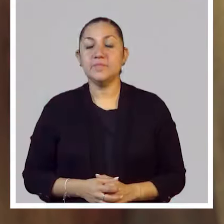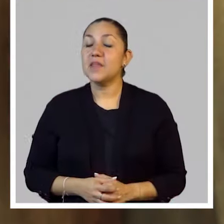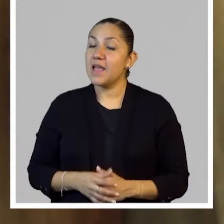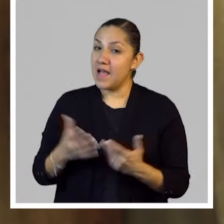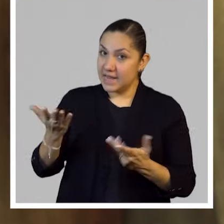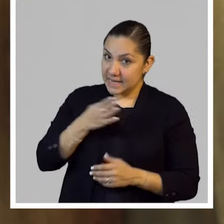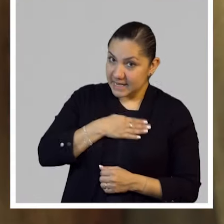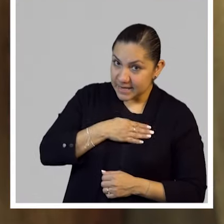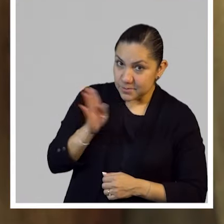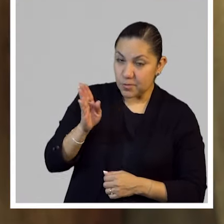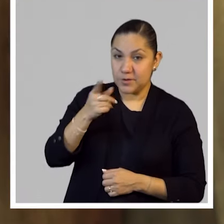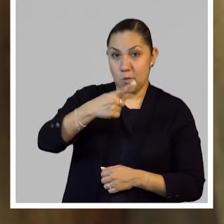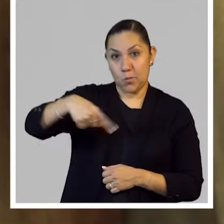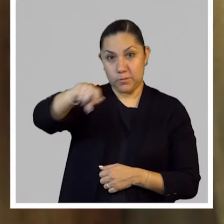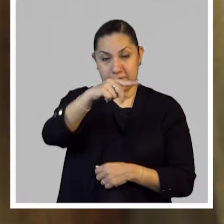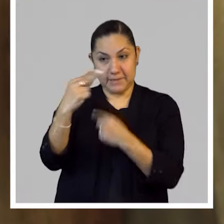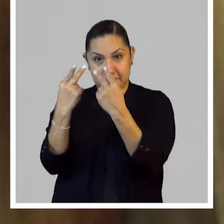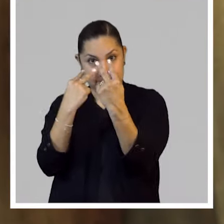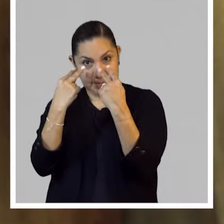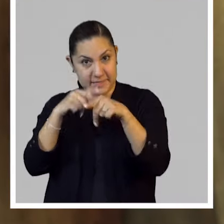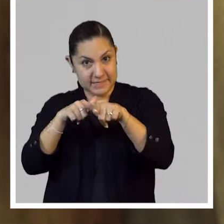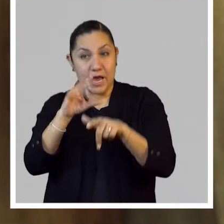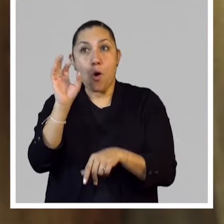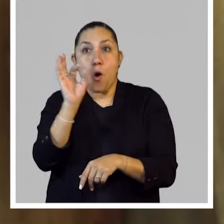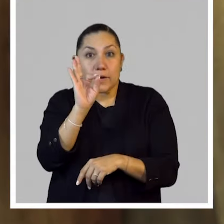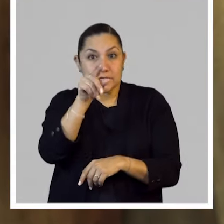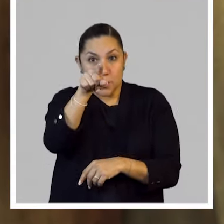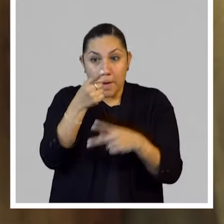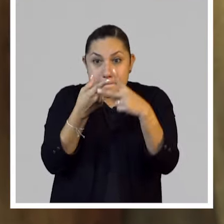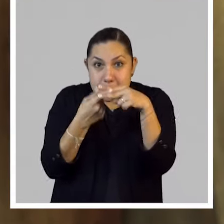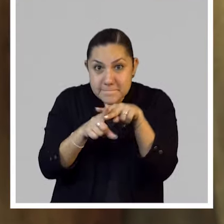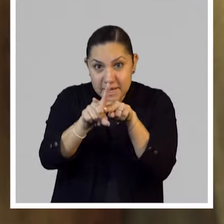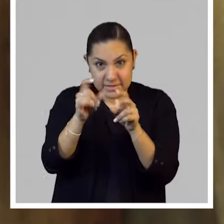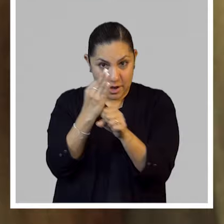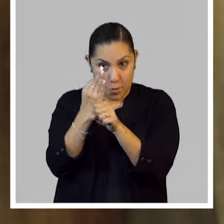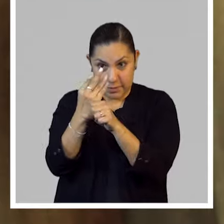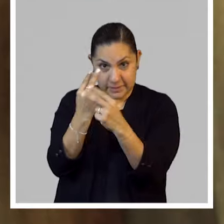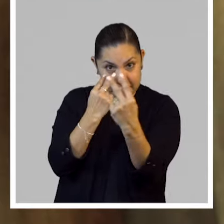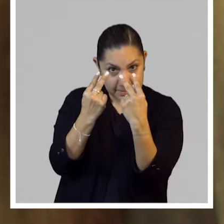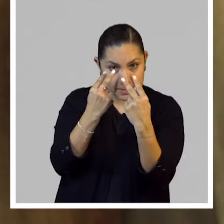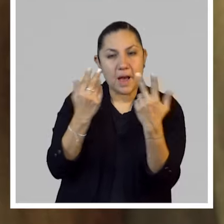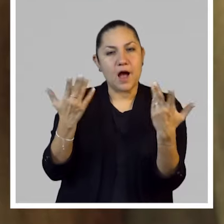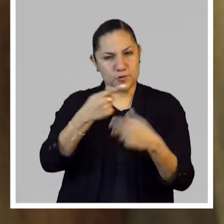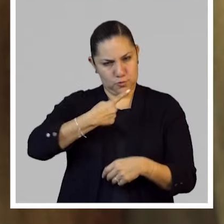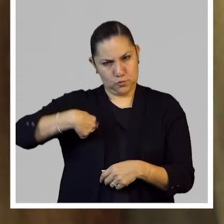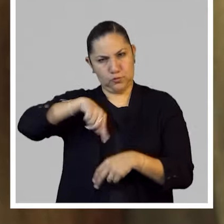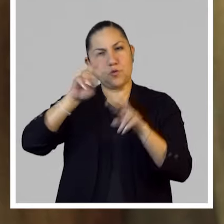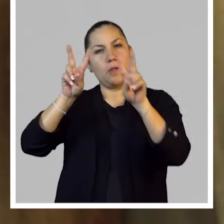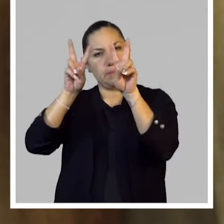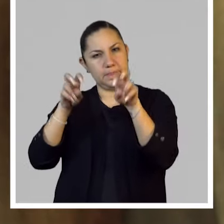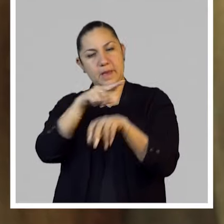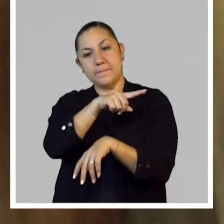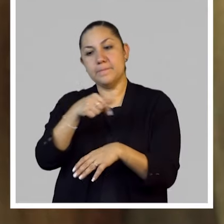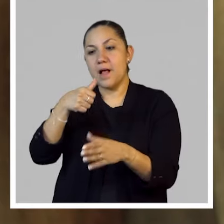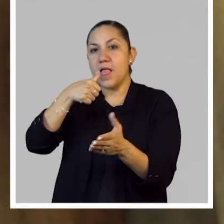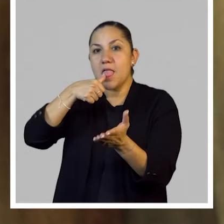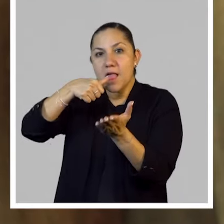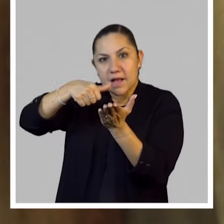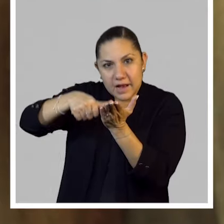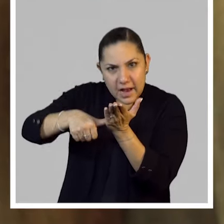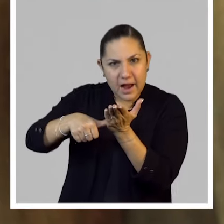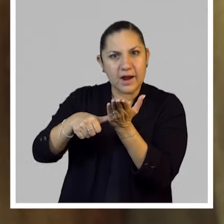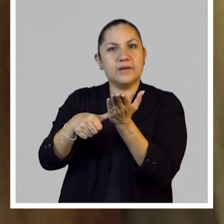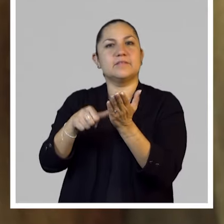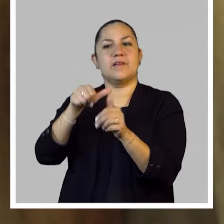Qué bueno que no la cambiaron, o se acaban de llegar, pues estamos aquí hablando del arte postal, estamos aquí hablando de una red,